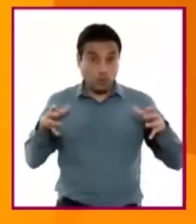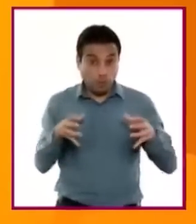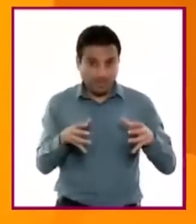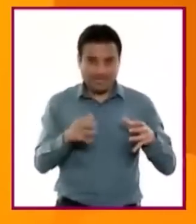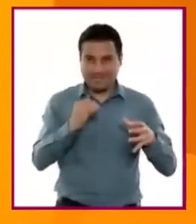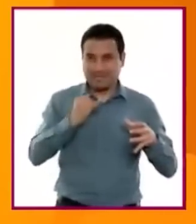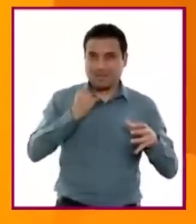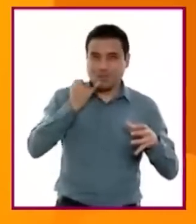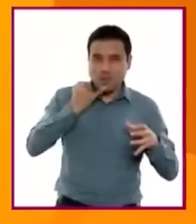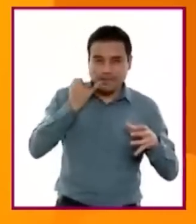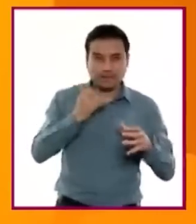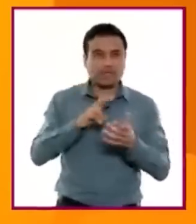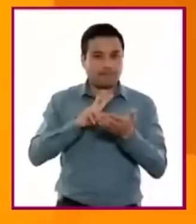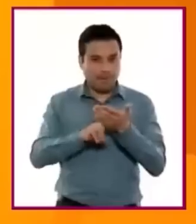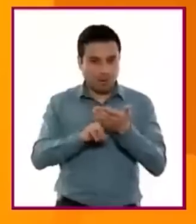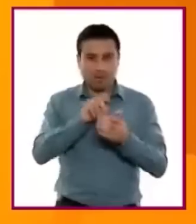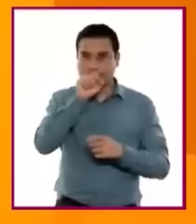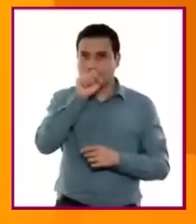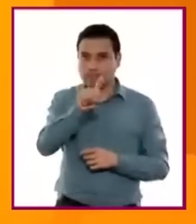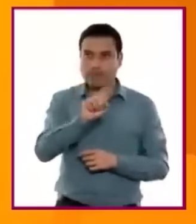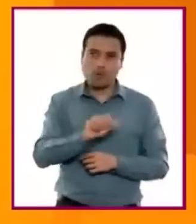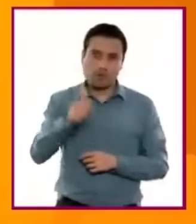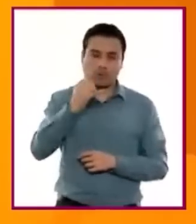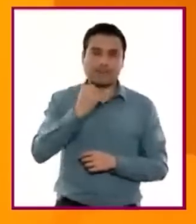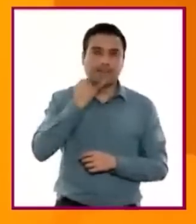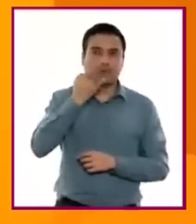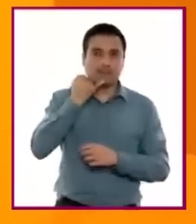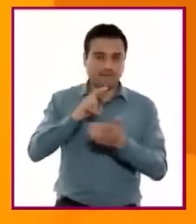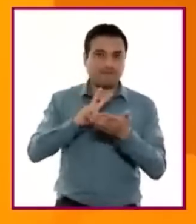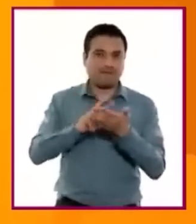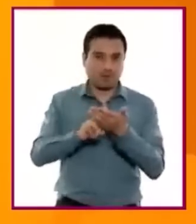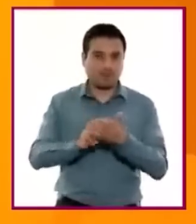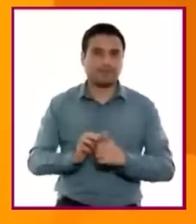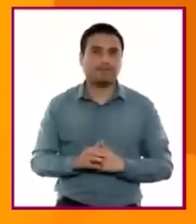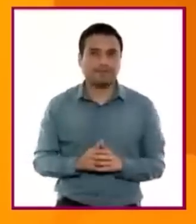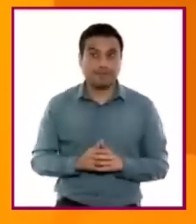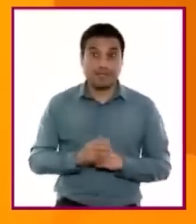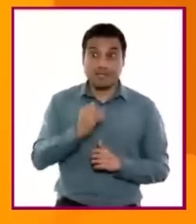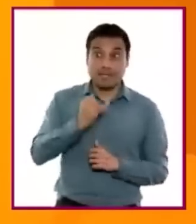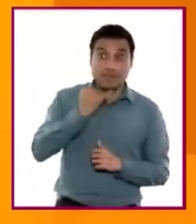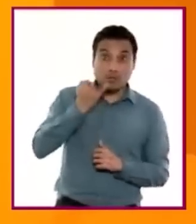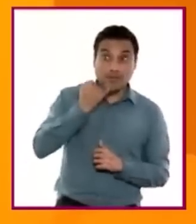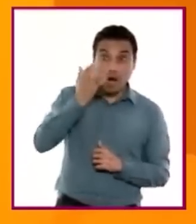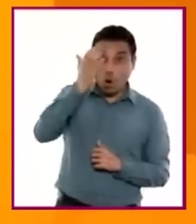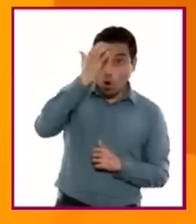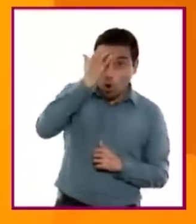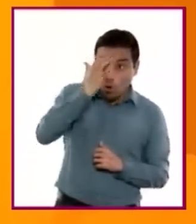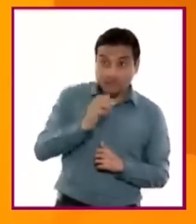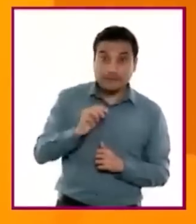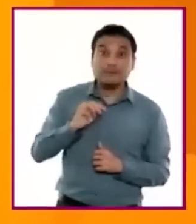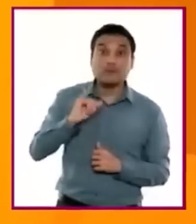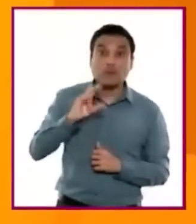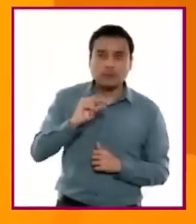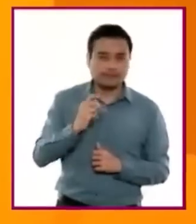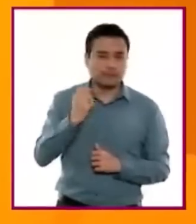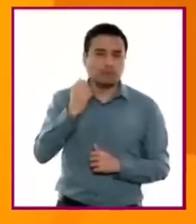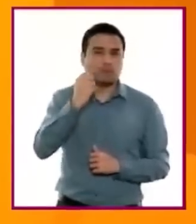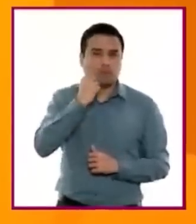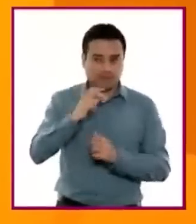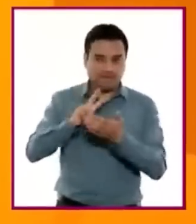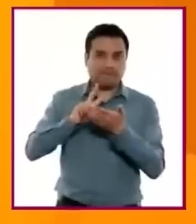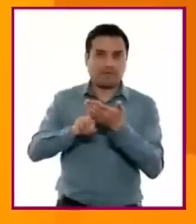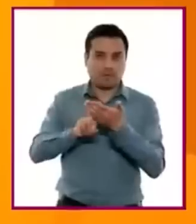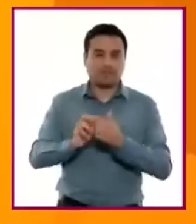otra, independientemente de que sean o no hablantes de esta, manifestando orgullo por las lenguas propias y